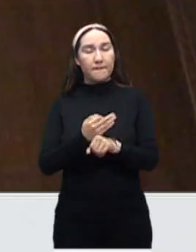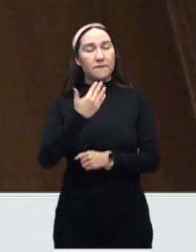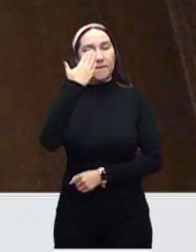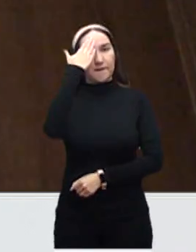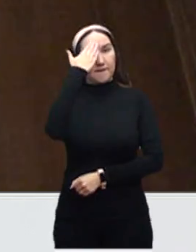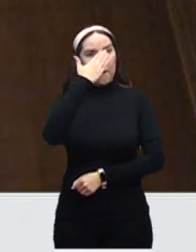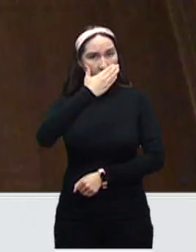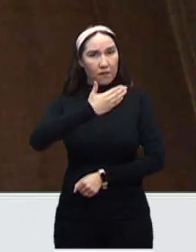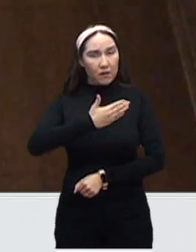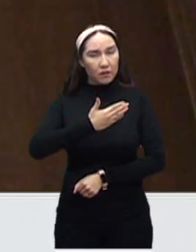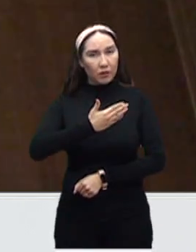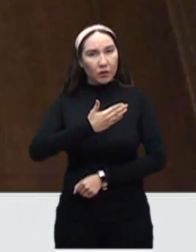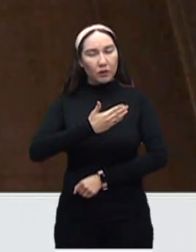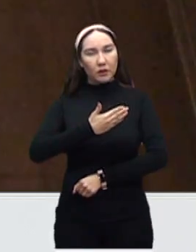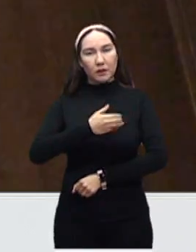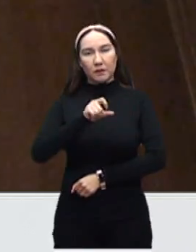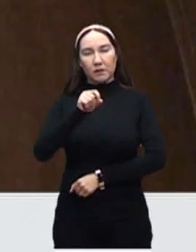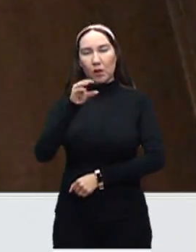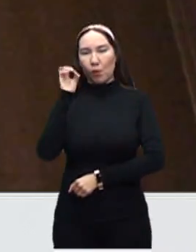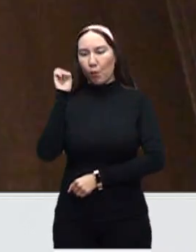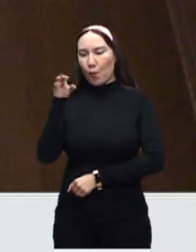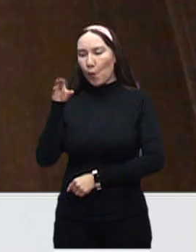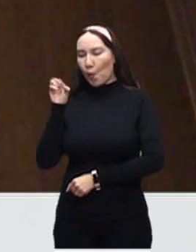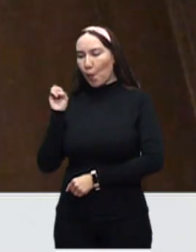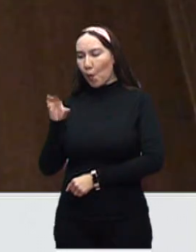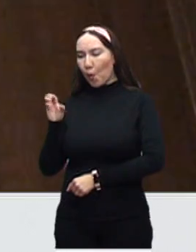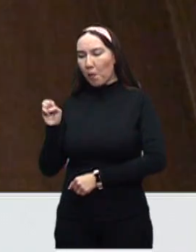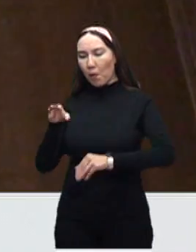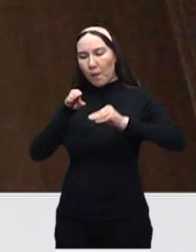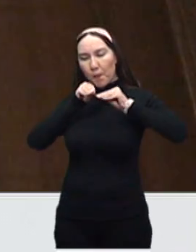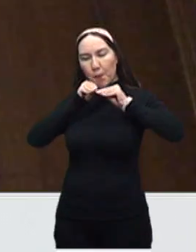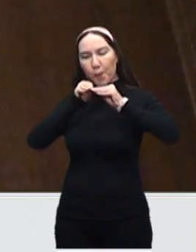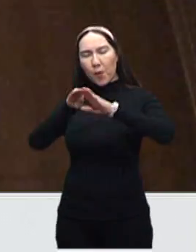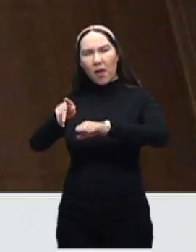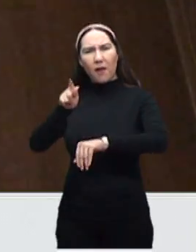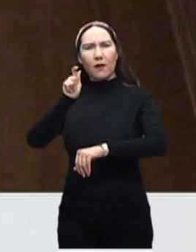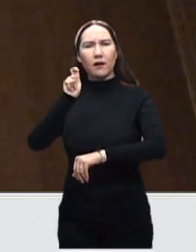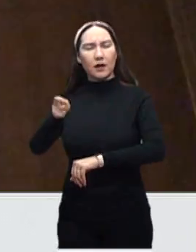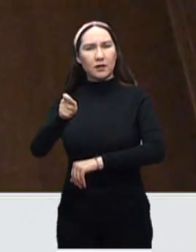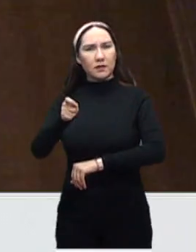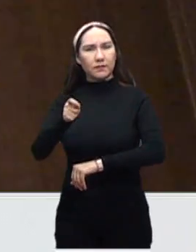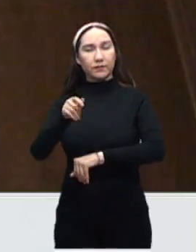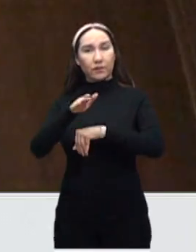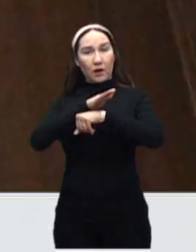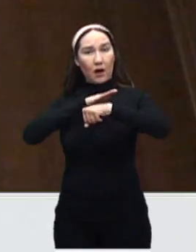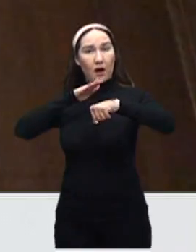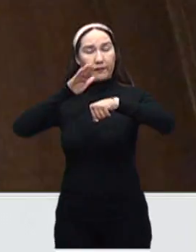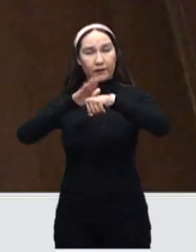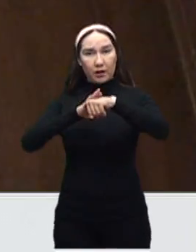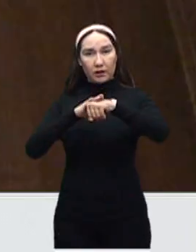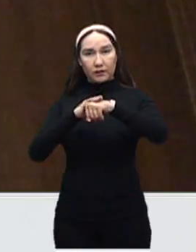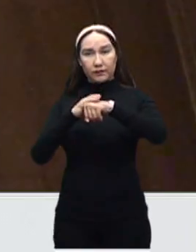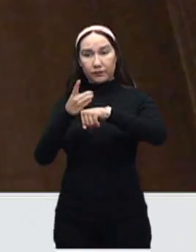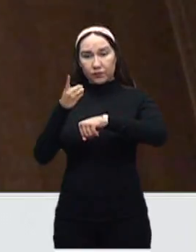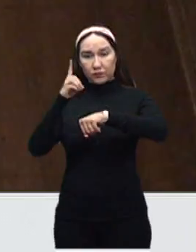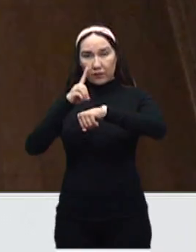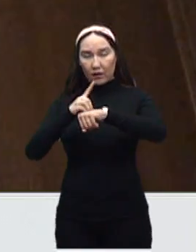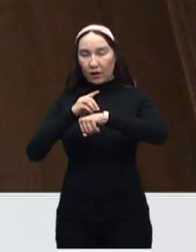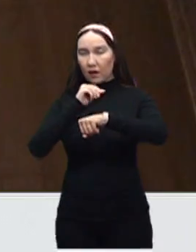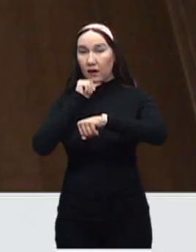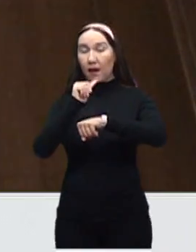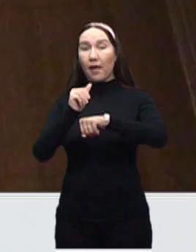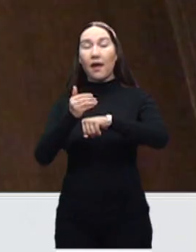sucediendo el día que se publica el semáforo no es la calificación de ese día, es la calificación del lunes previo